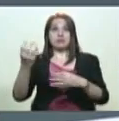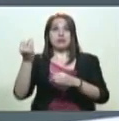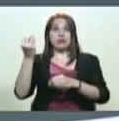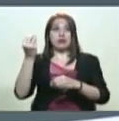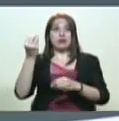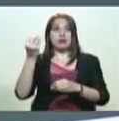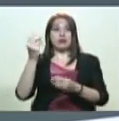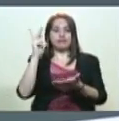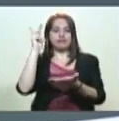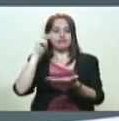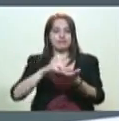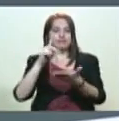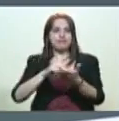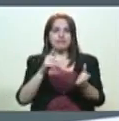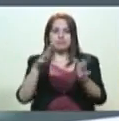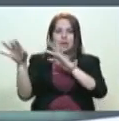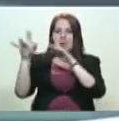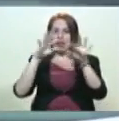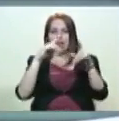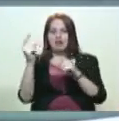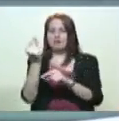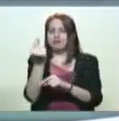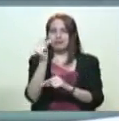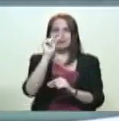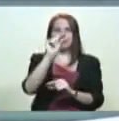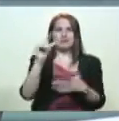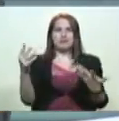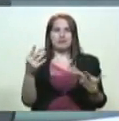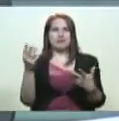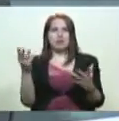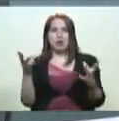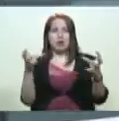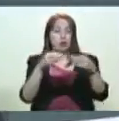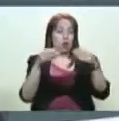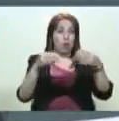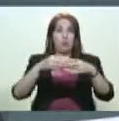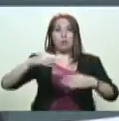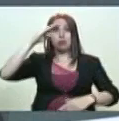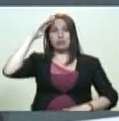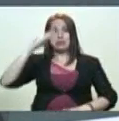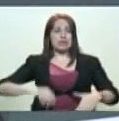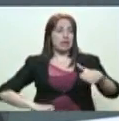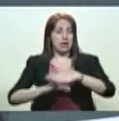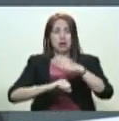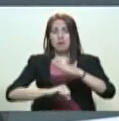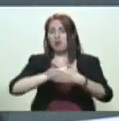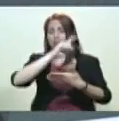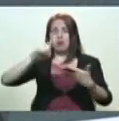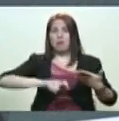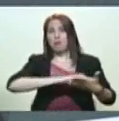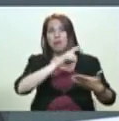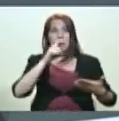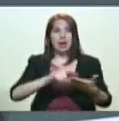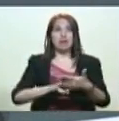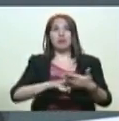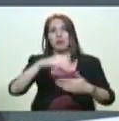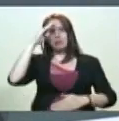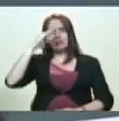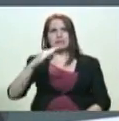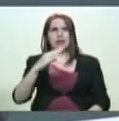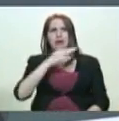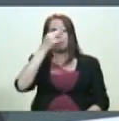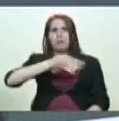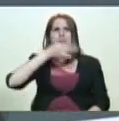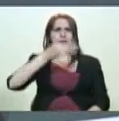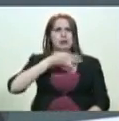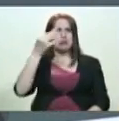minúsculo, al lado del grueso absoluto y total de nuestra Fuerza Armada. Él lo ha explicado